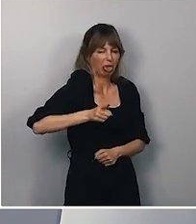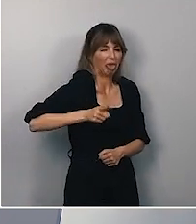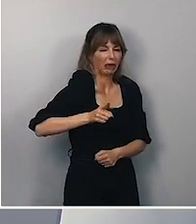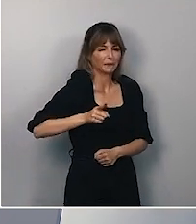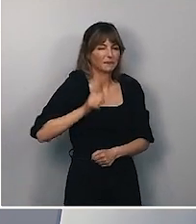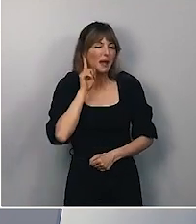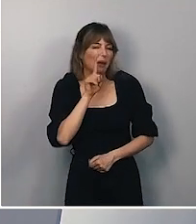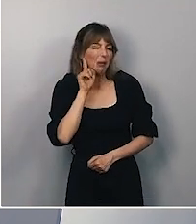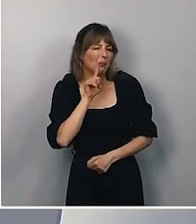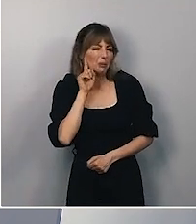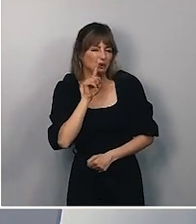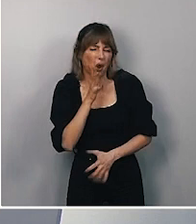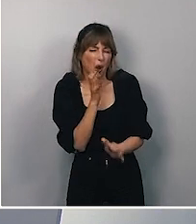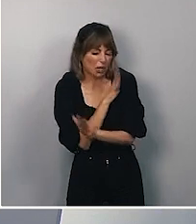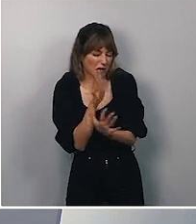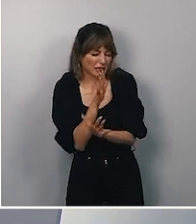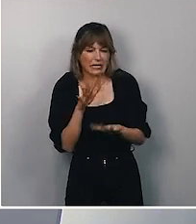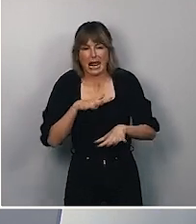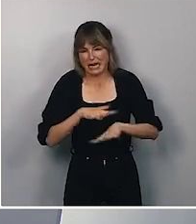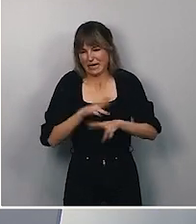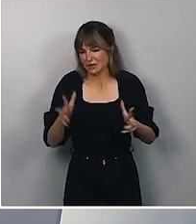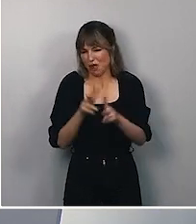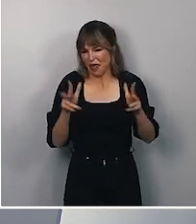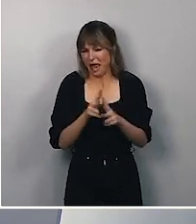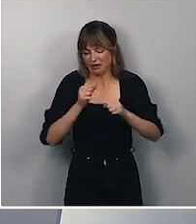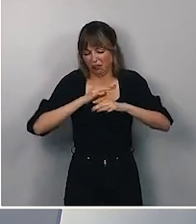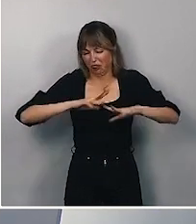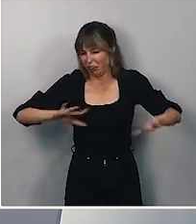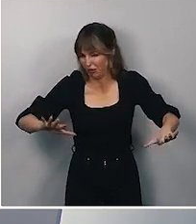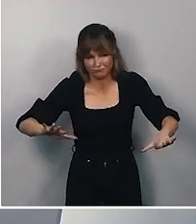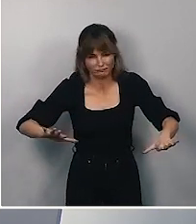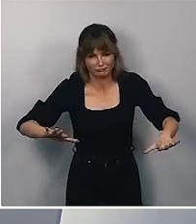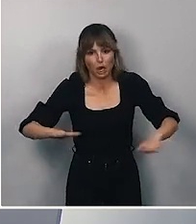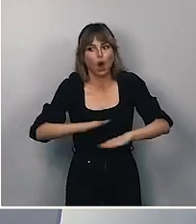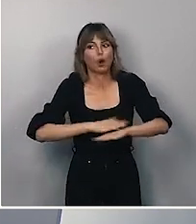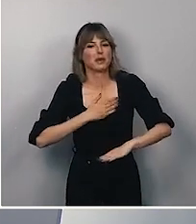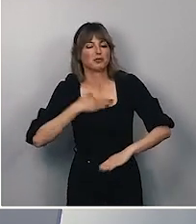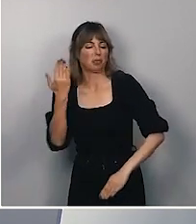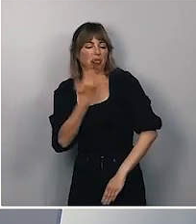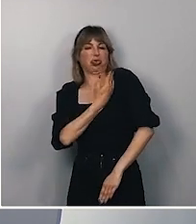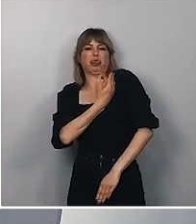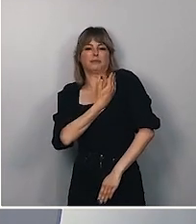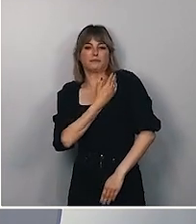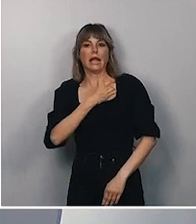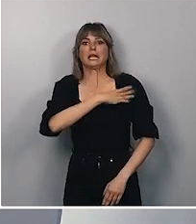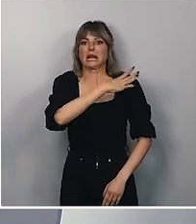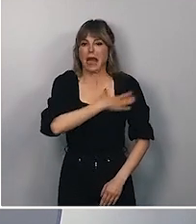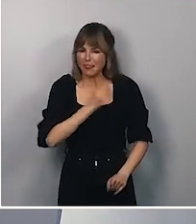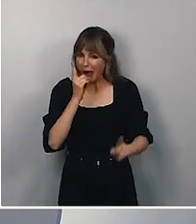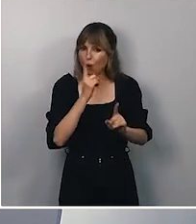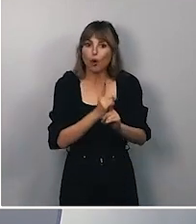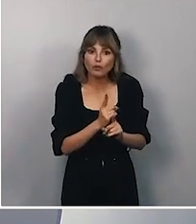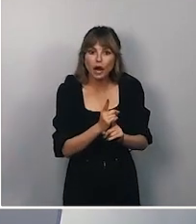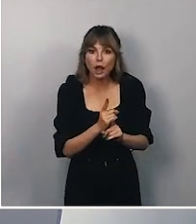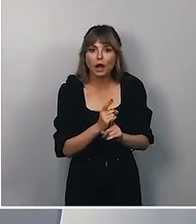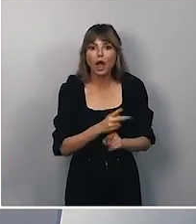con bulos deleznables en redes sociales hacia nuestro gobierno, hacia el gobierno de Irlanda, hacia el gobierno